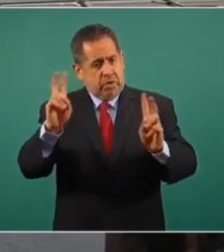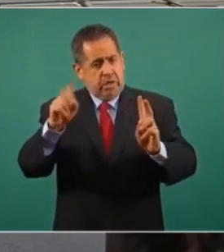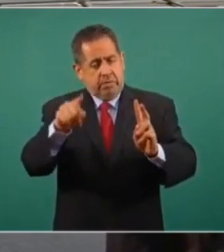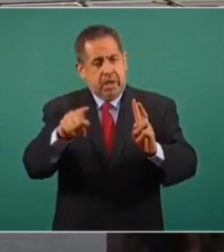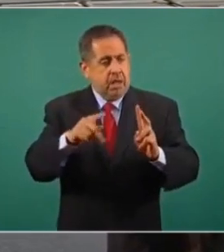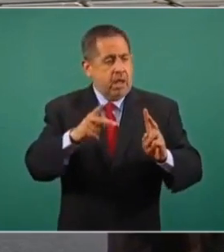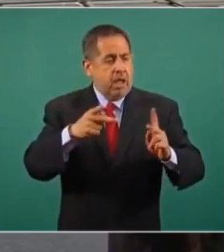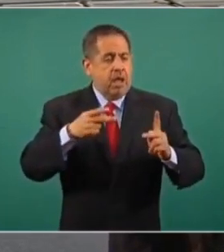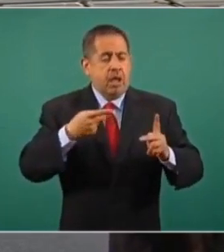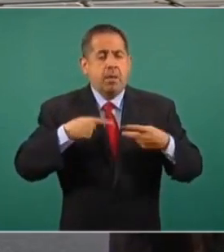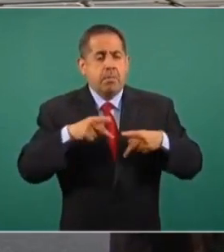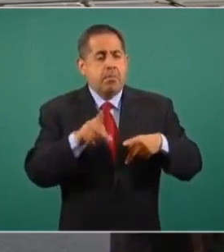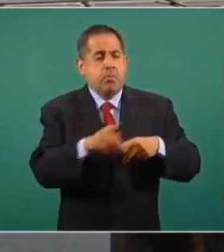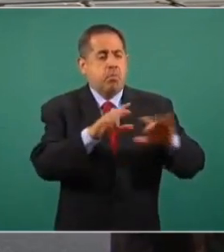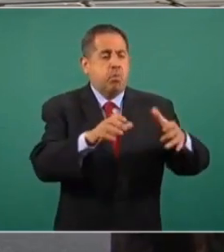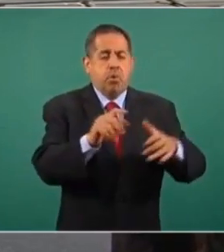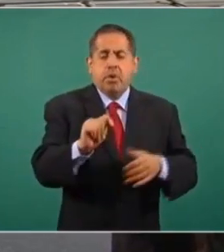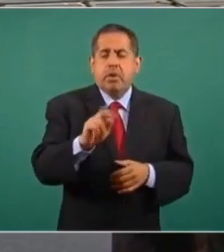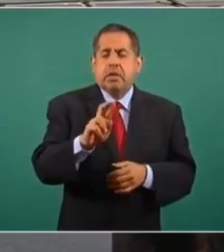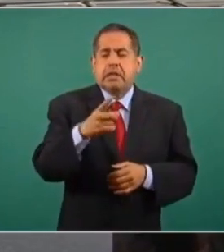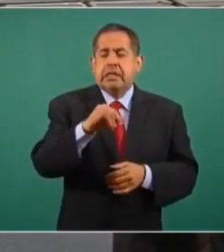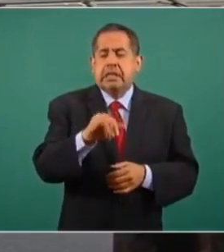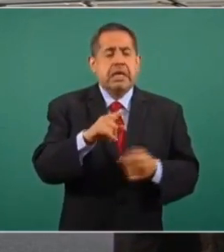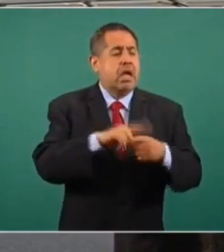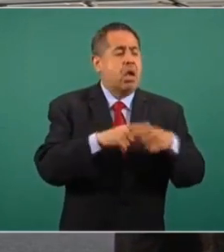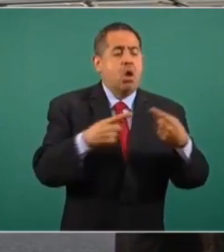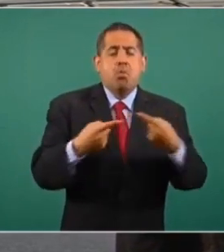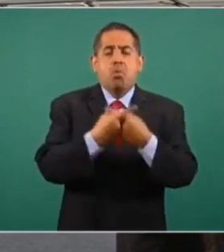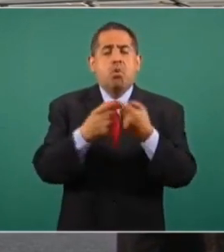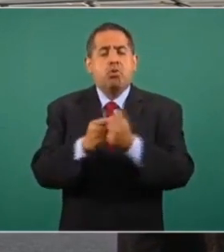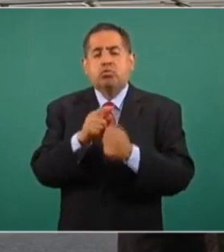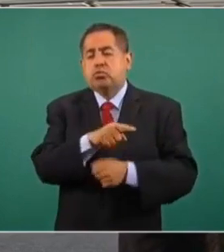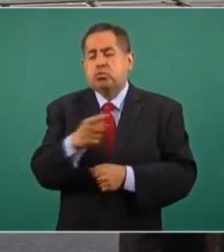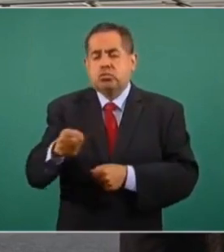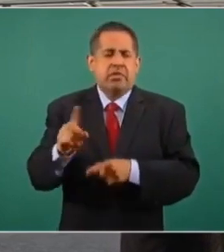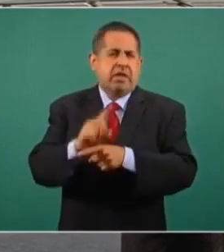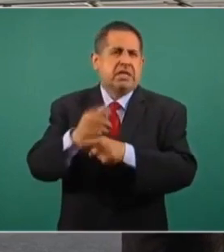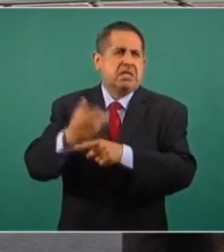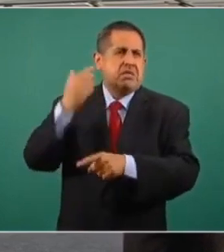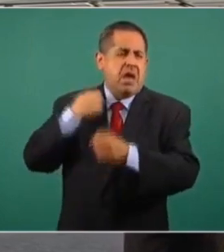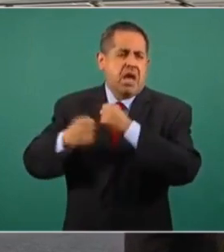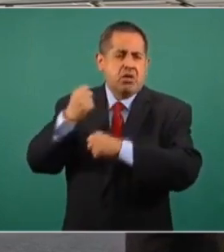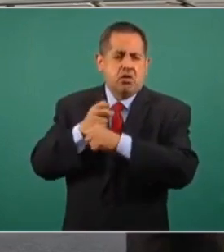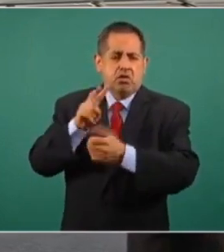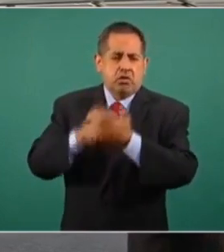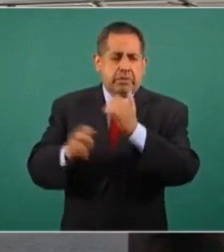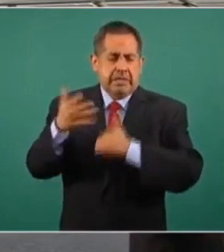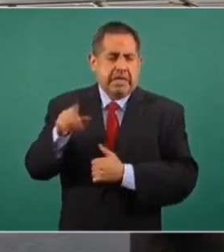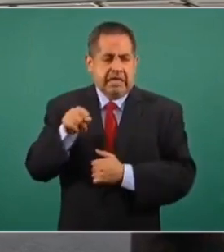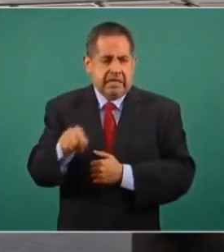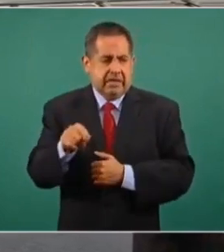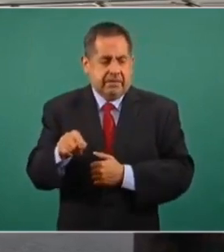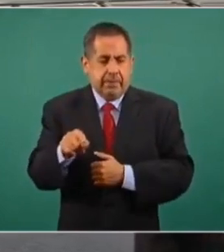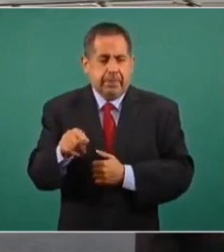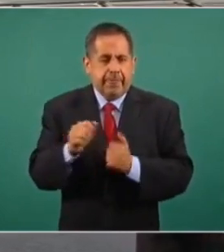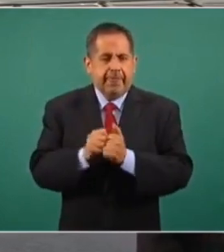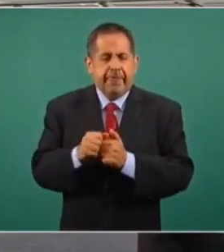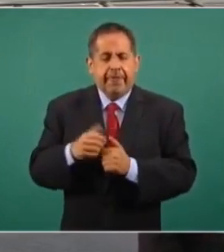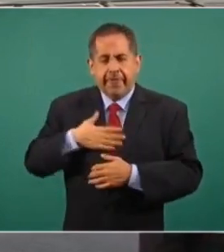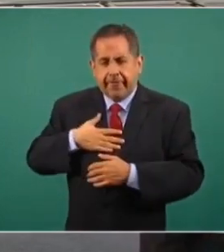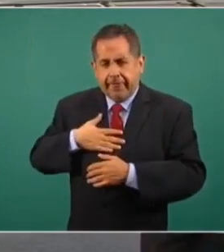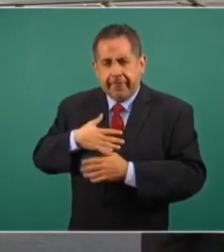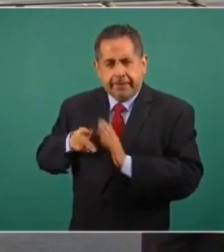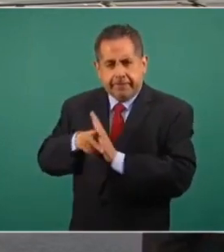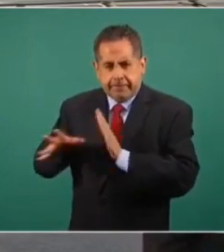población indígena triqui que está en conflicto, ya desde antes de 2010, Contralínea tuvo